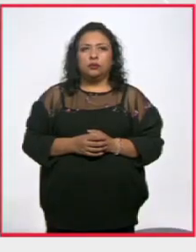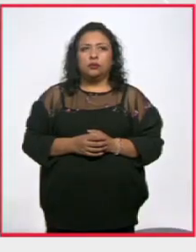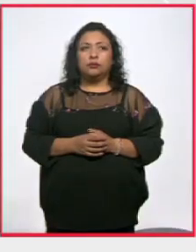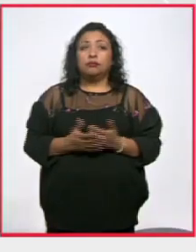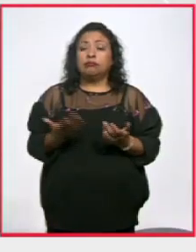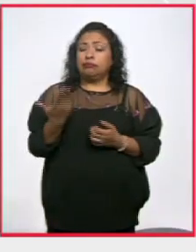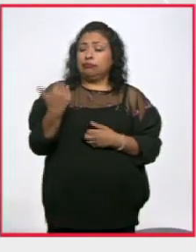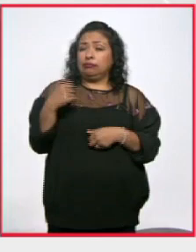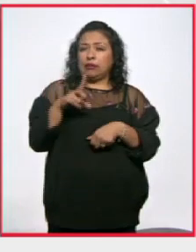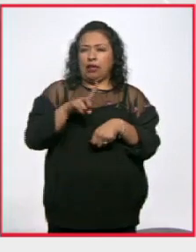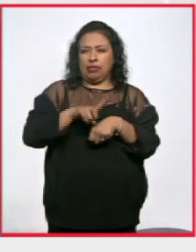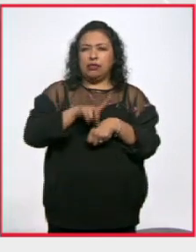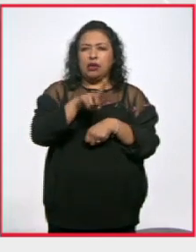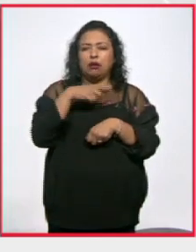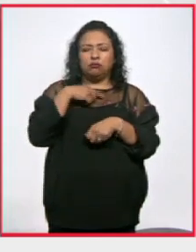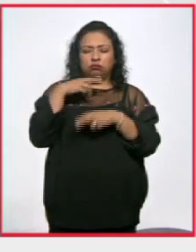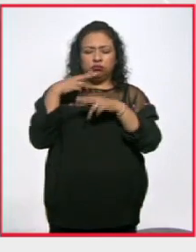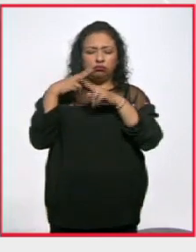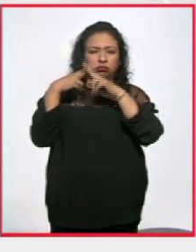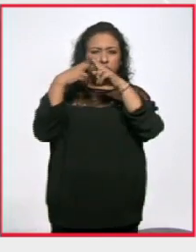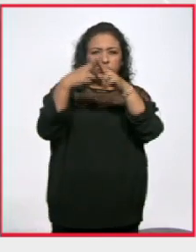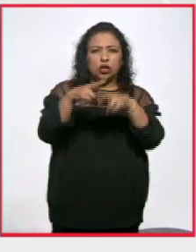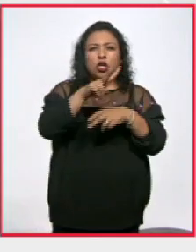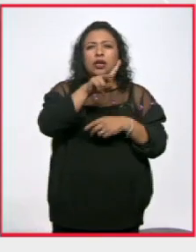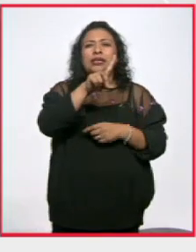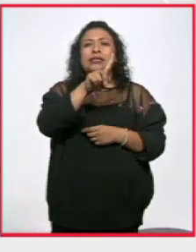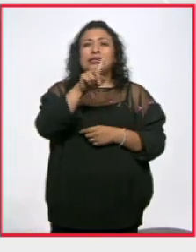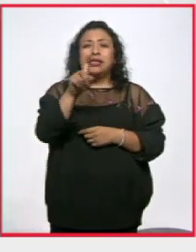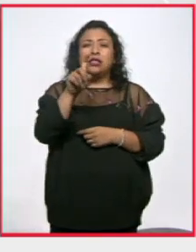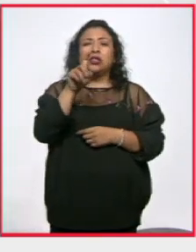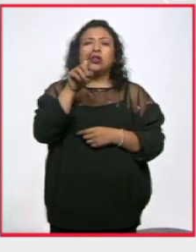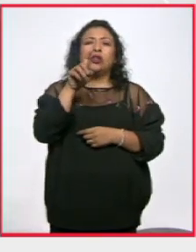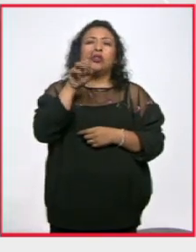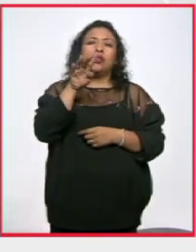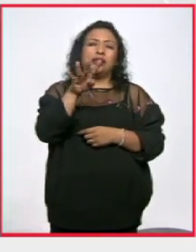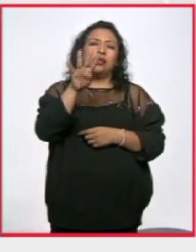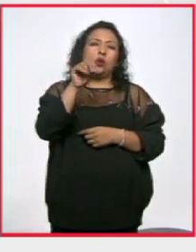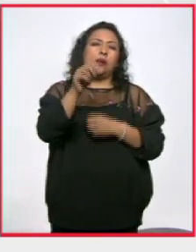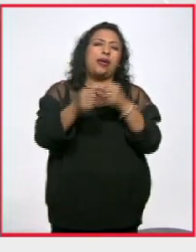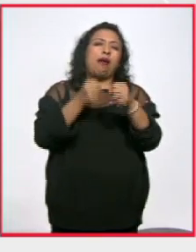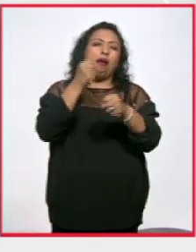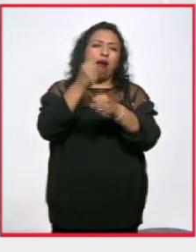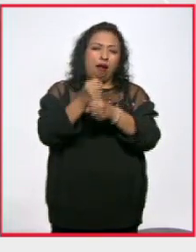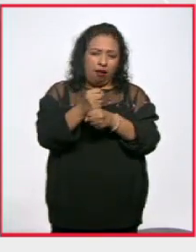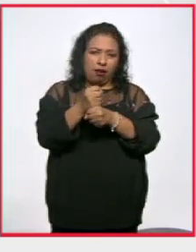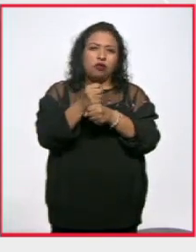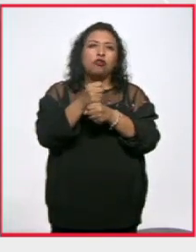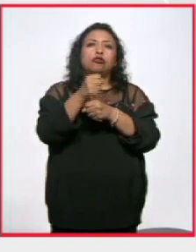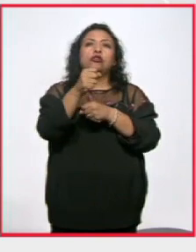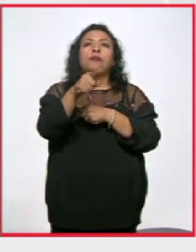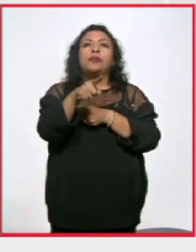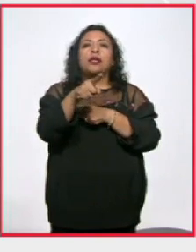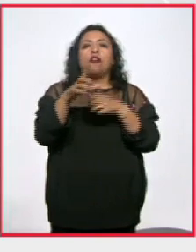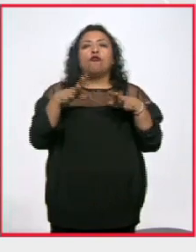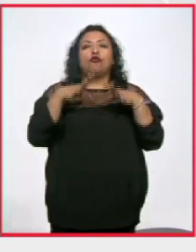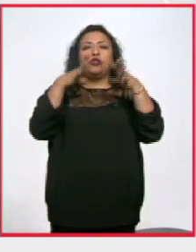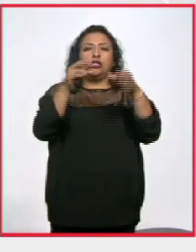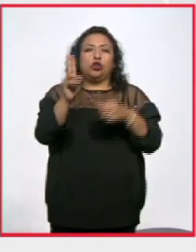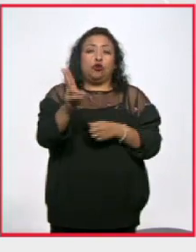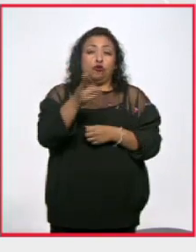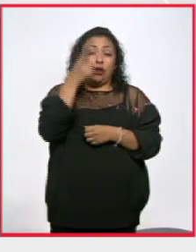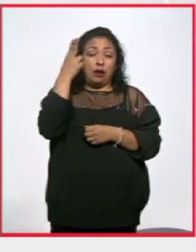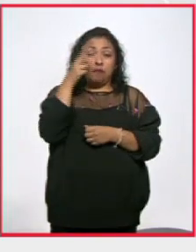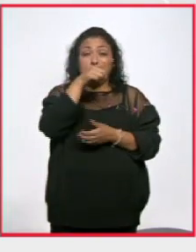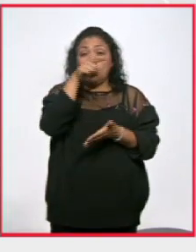Hace unos días se conmemoraron los 119 años de la fundación de la Universidad Nacional sin lugar a dudas